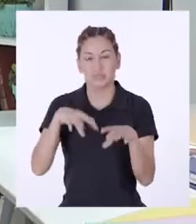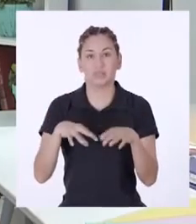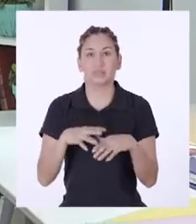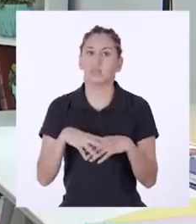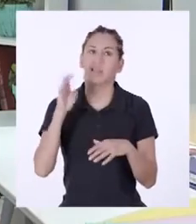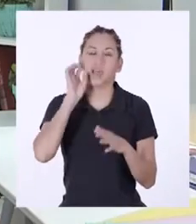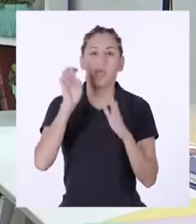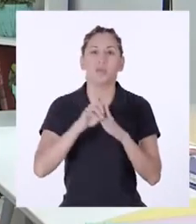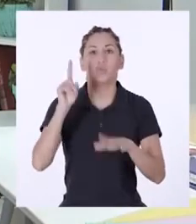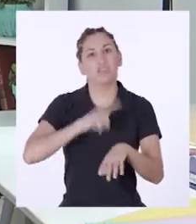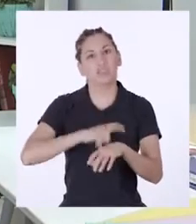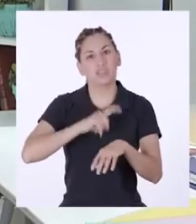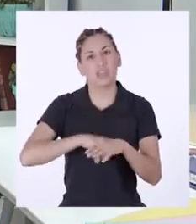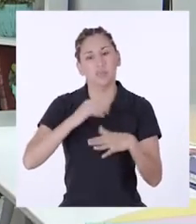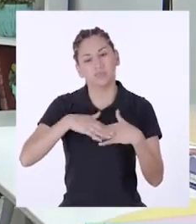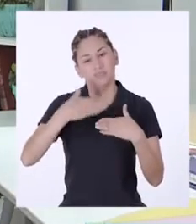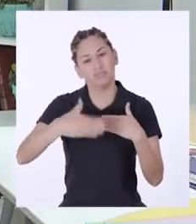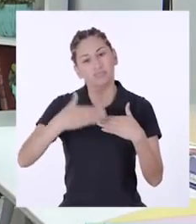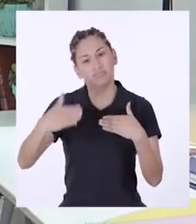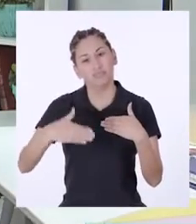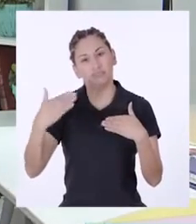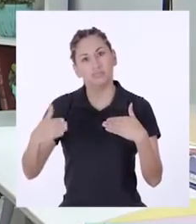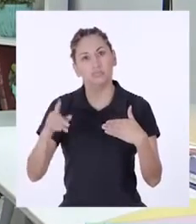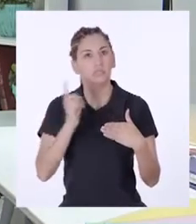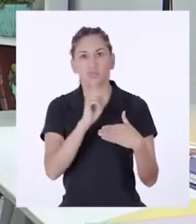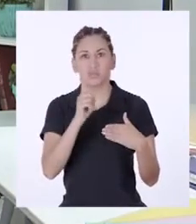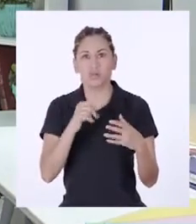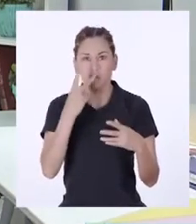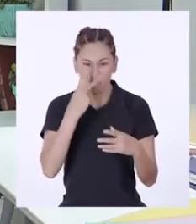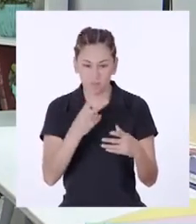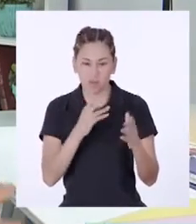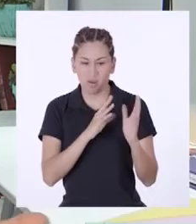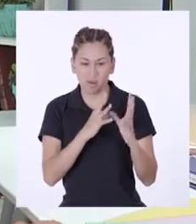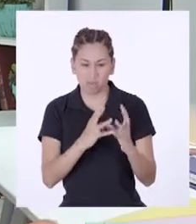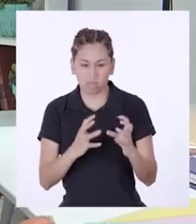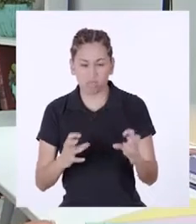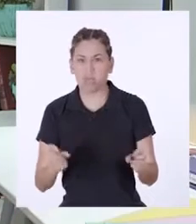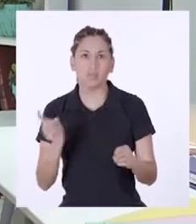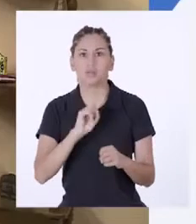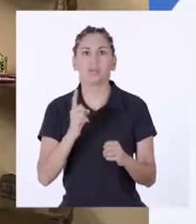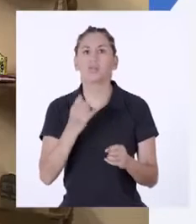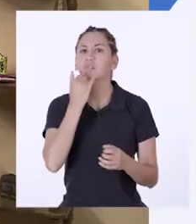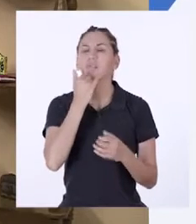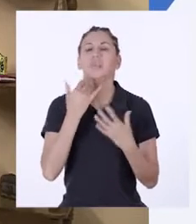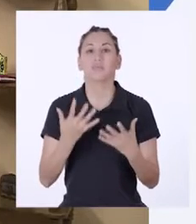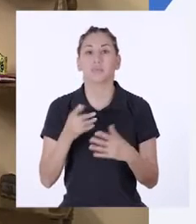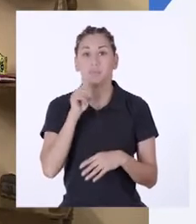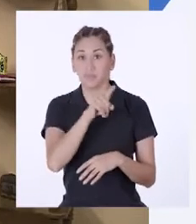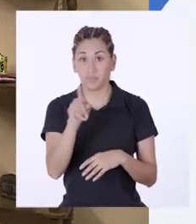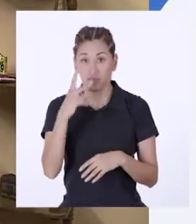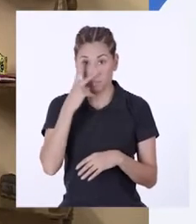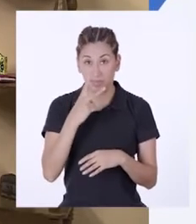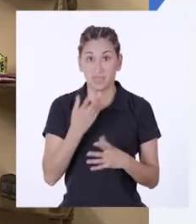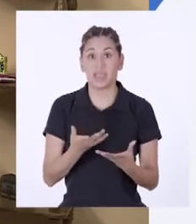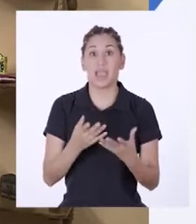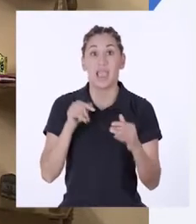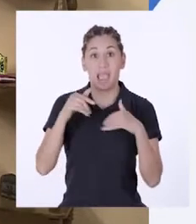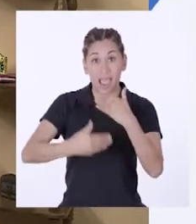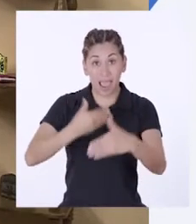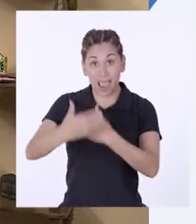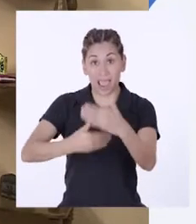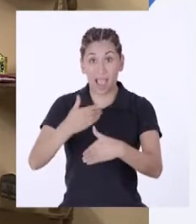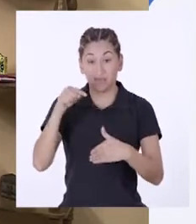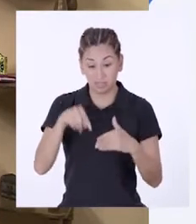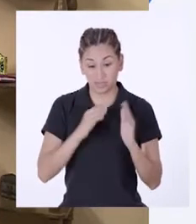hacemos si pasa el tiempo y notamos que nuestro compostaje no se está descomponiendo? Si notamos que no hay avance en el